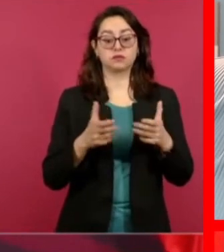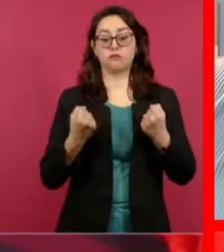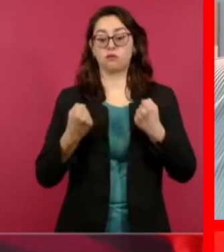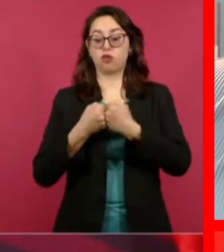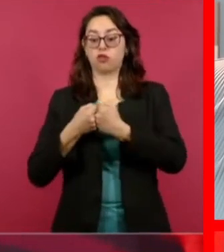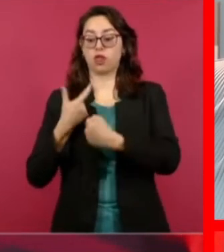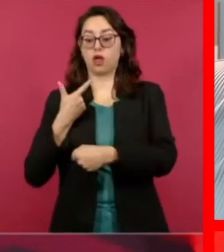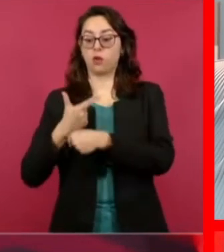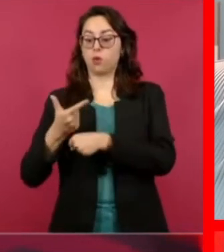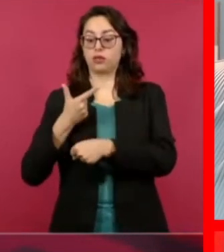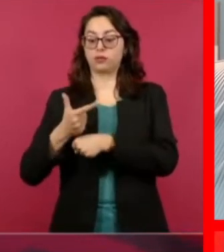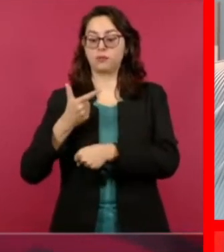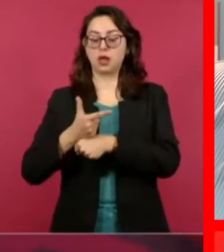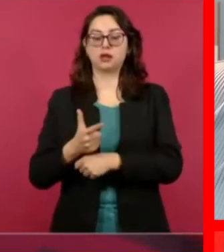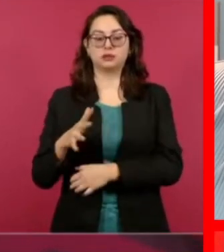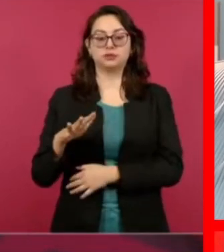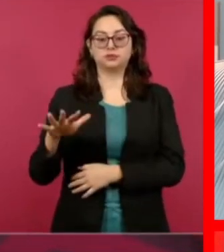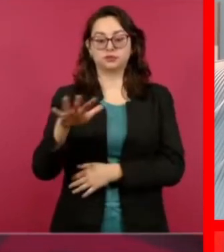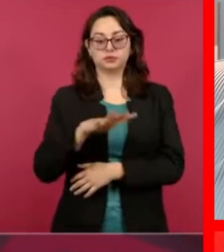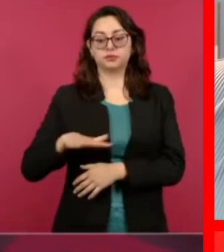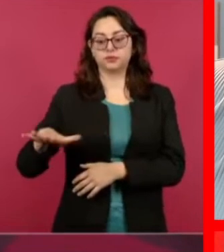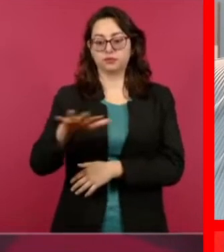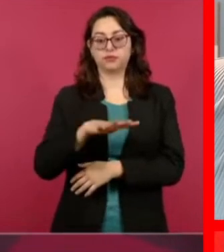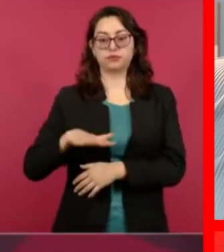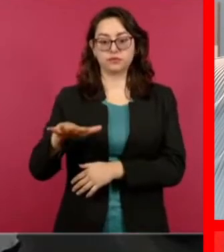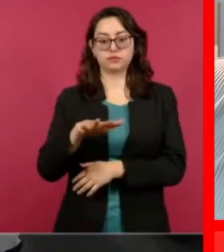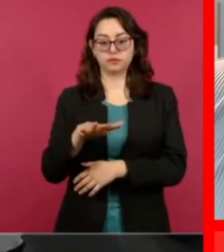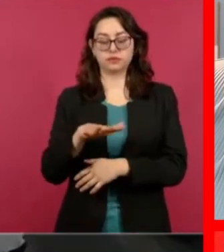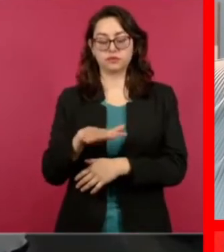Motocintla, hay